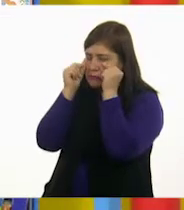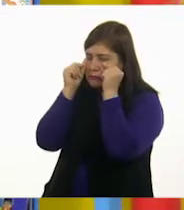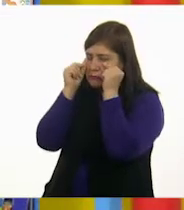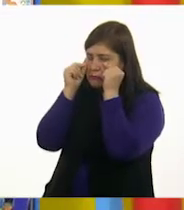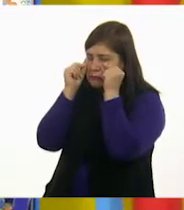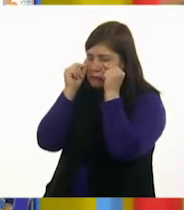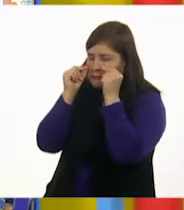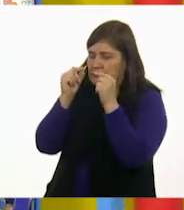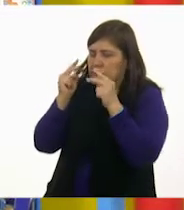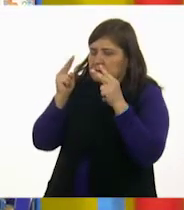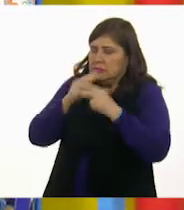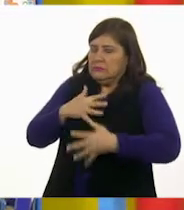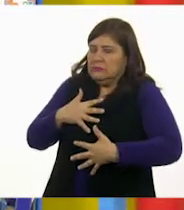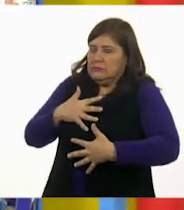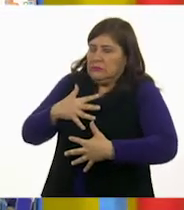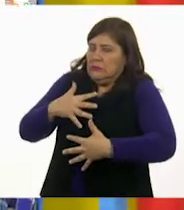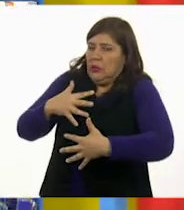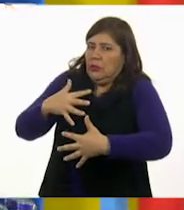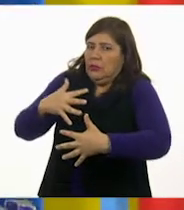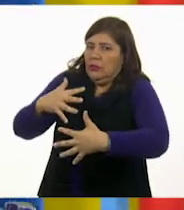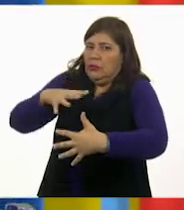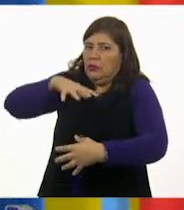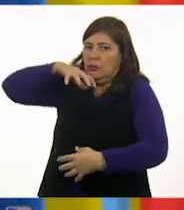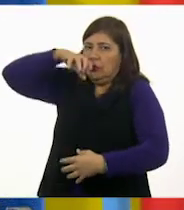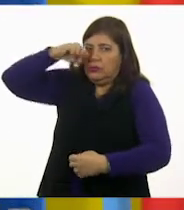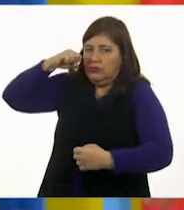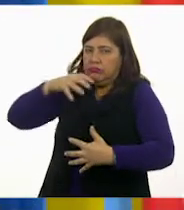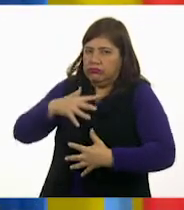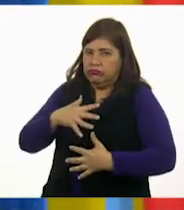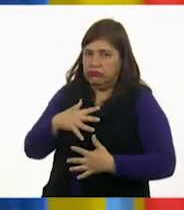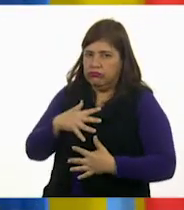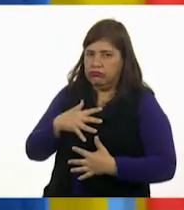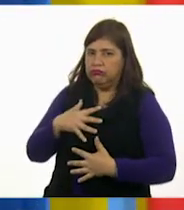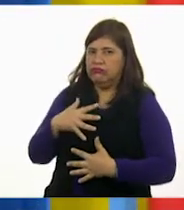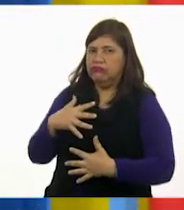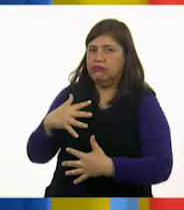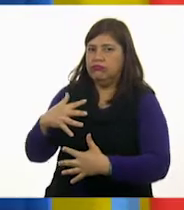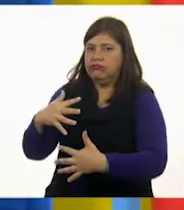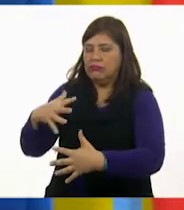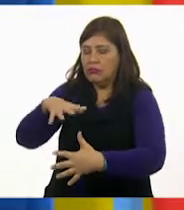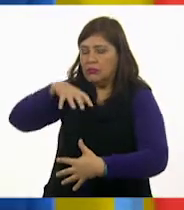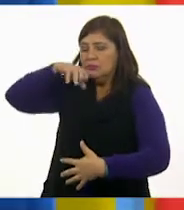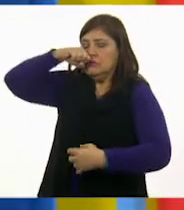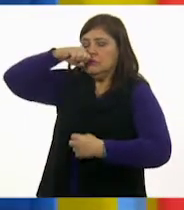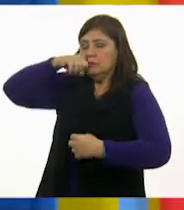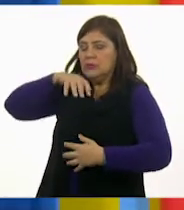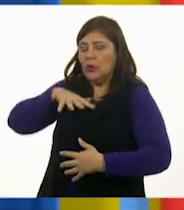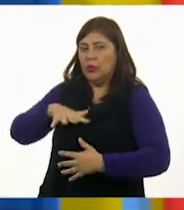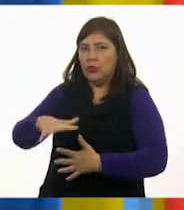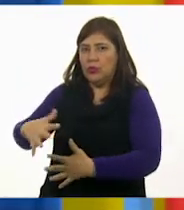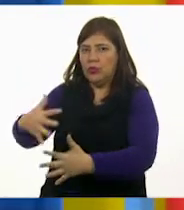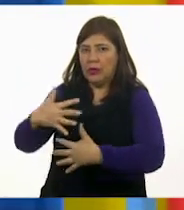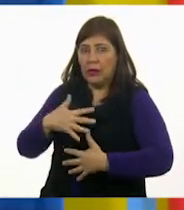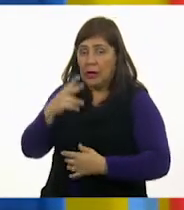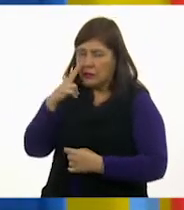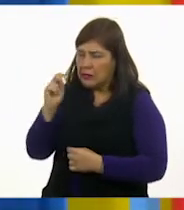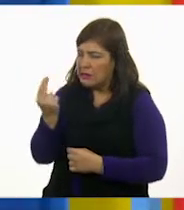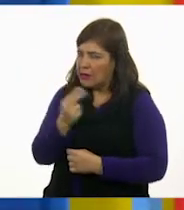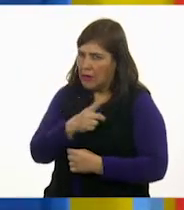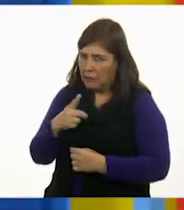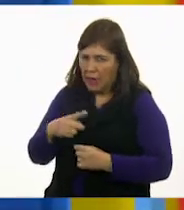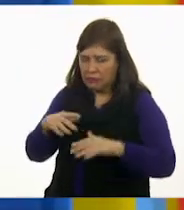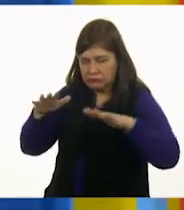Y respira. Tienes que respirar suavemente. Primero tienes que tranquilizarte,